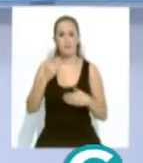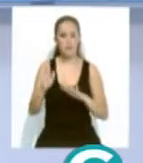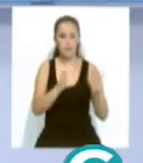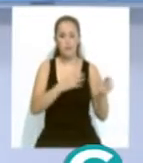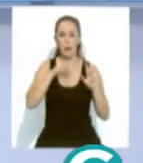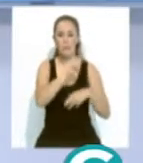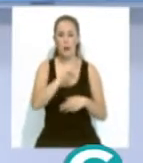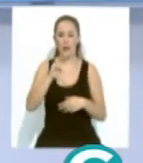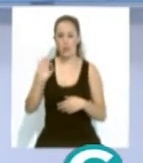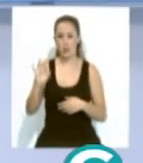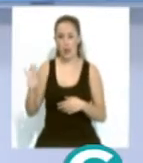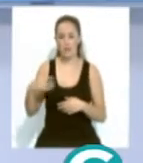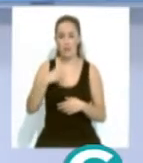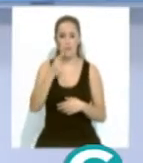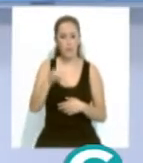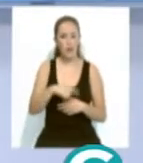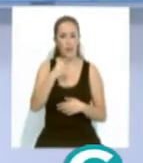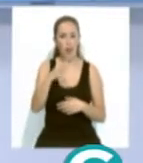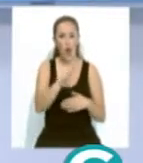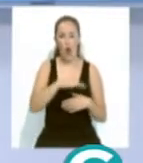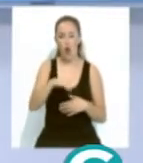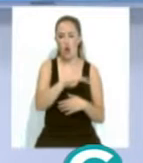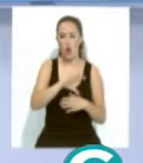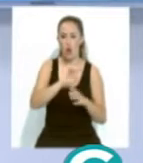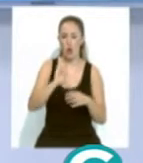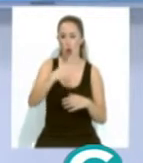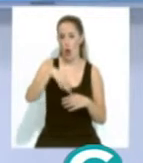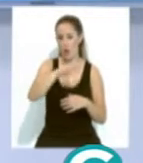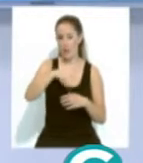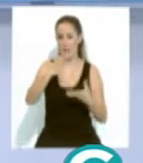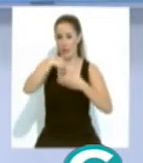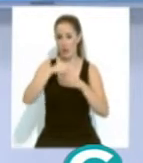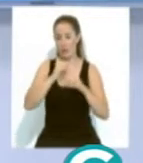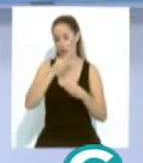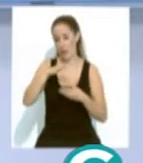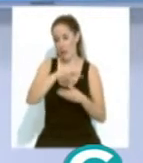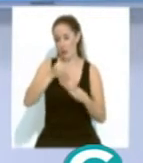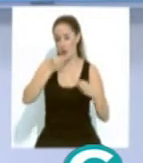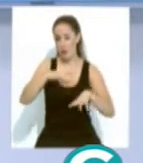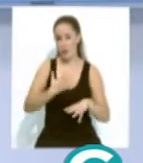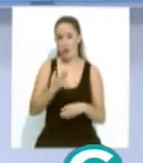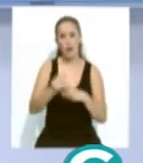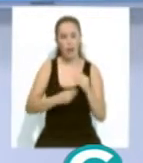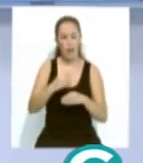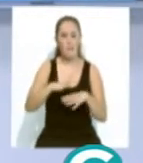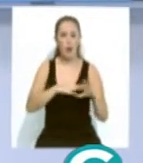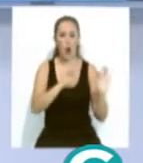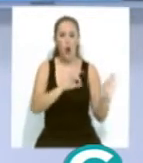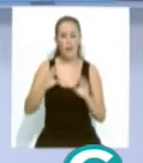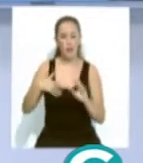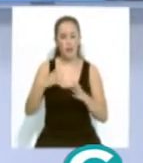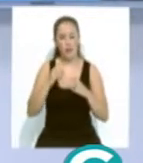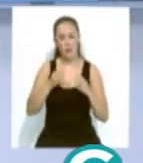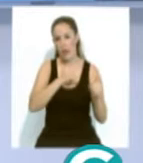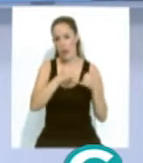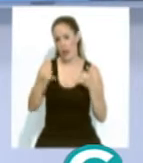Partido Socialista de Cádiz plantea que la glorieta Simón Bolívar, situada en el casco histórico, se convierta en núcleo de la reorganización de las líneas